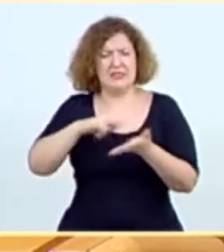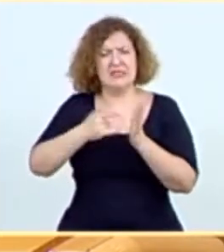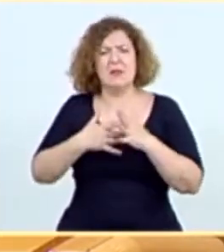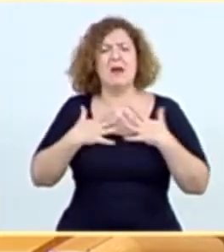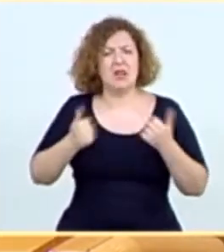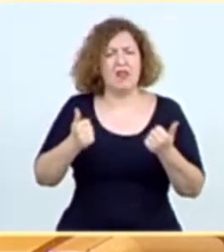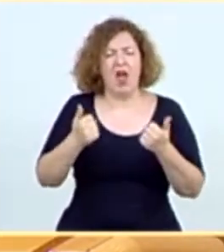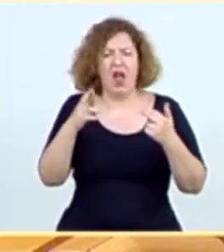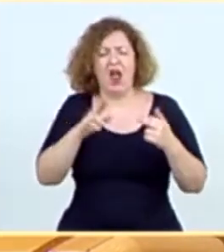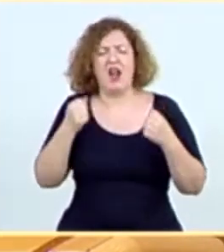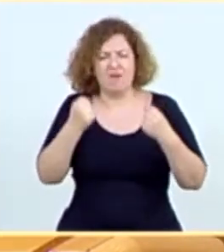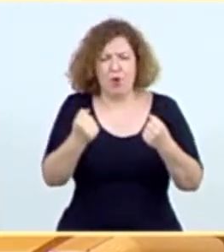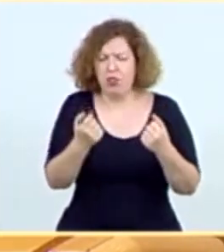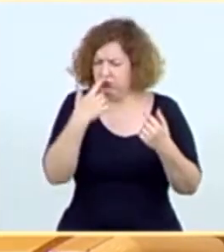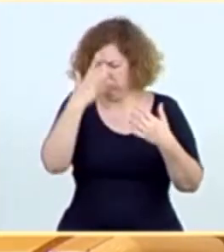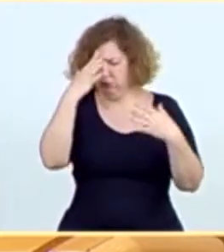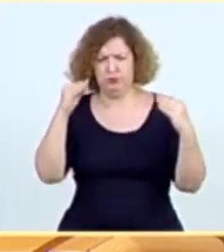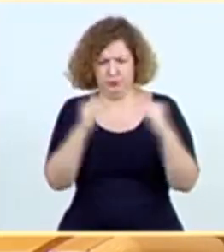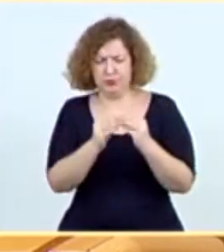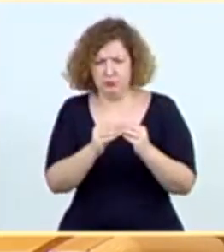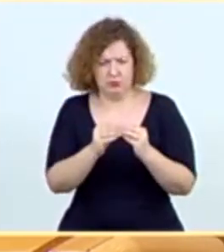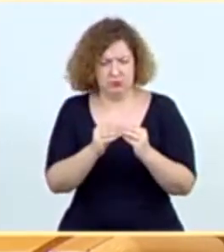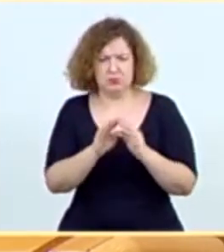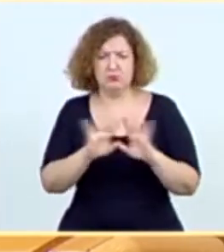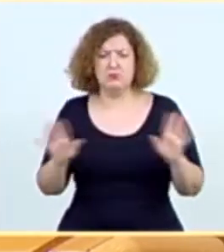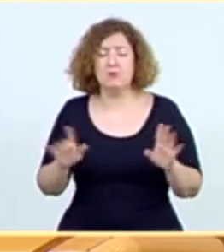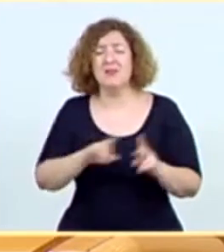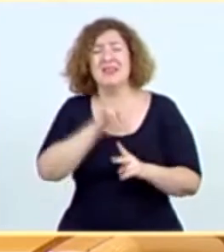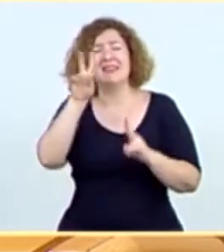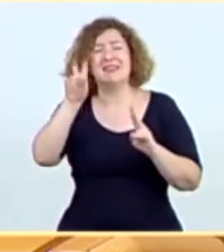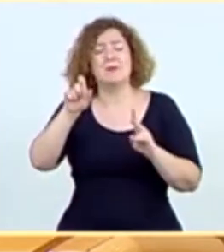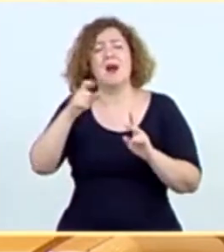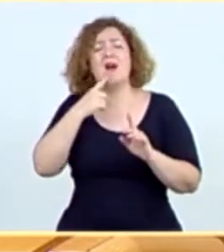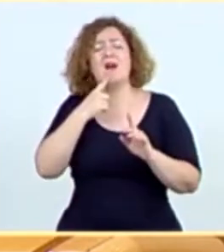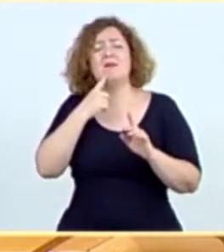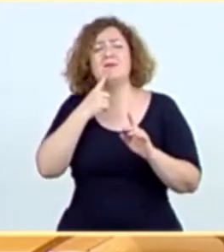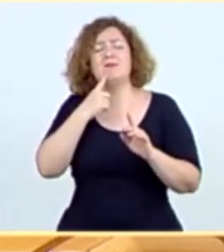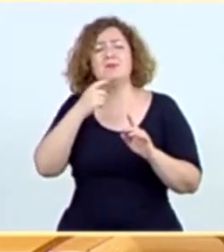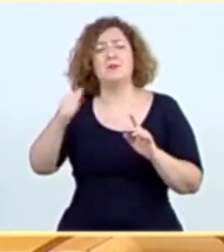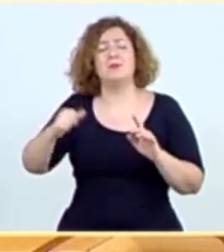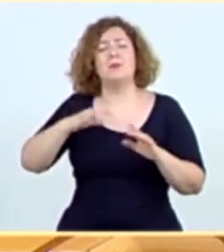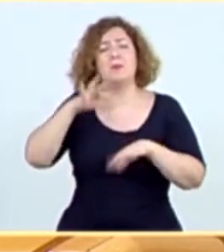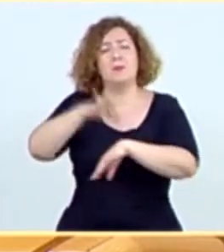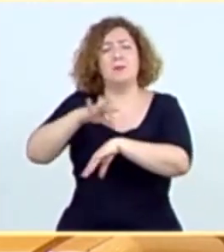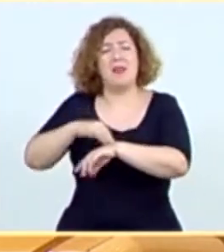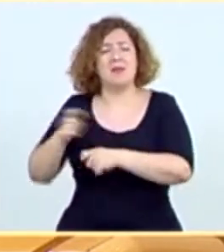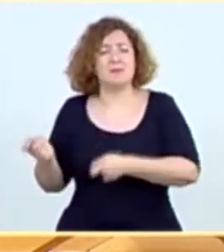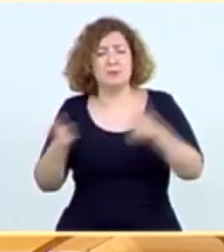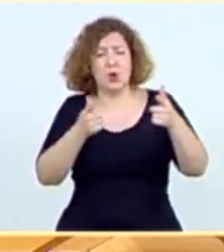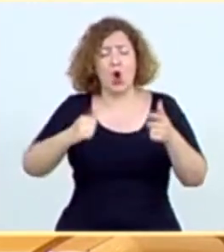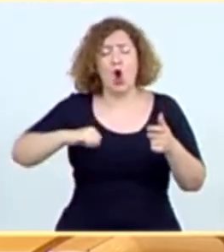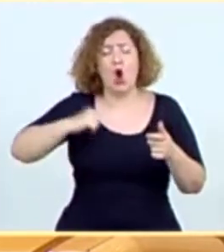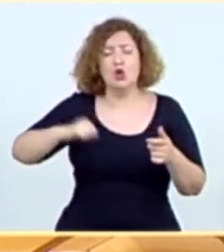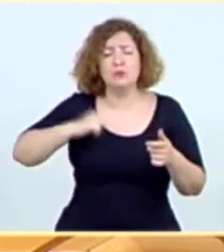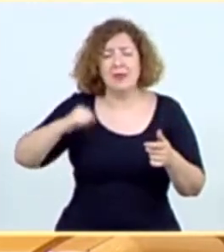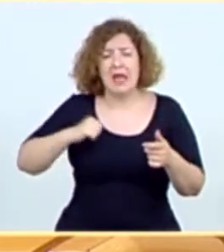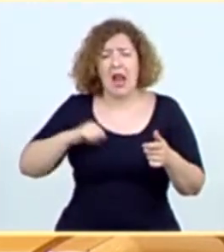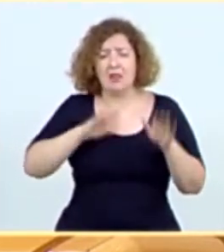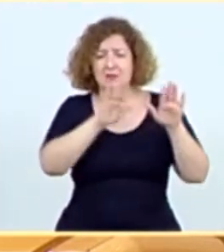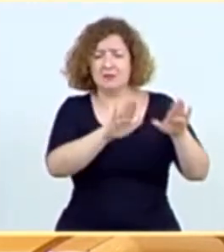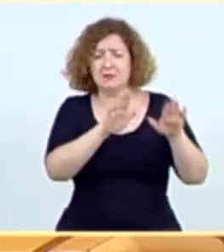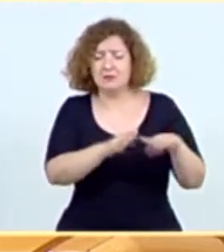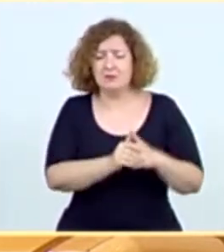conjuntamente. Respecto a criterios para ingresar detenidos pacientes en los hospitales. Me remito al